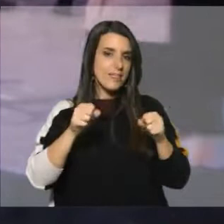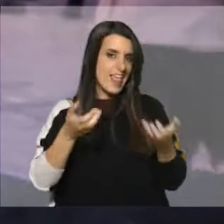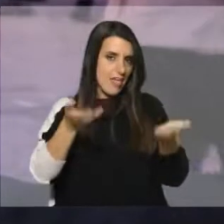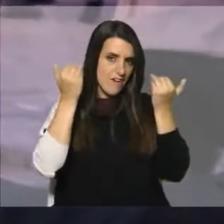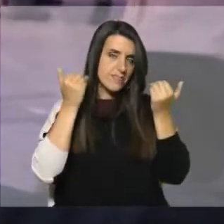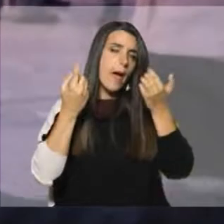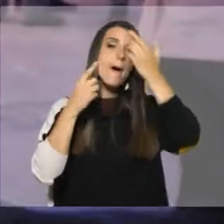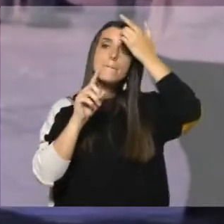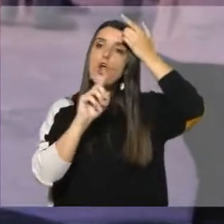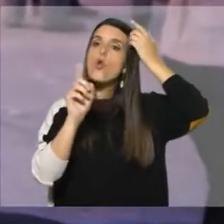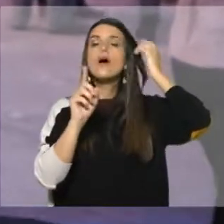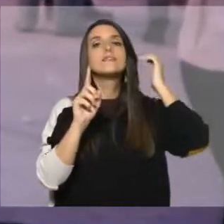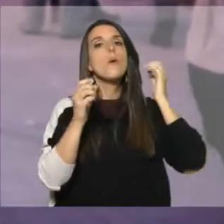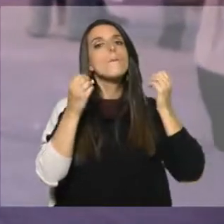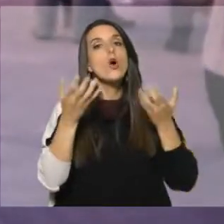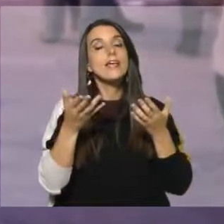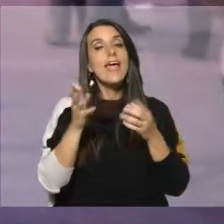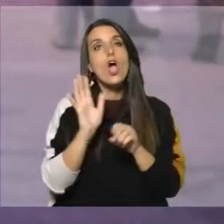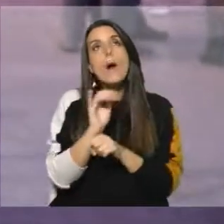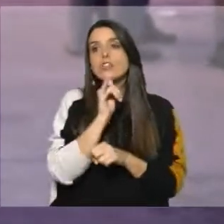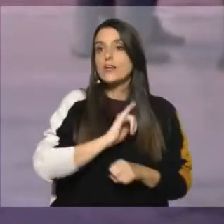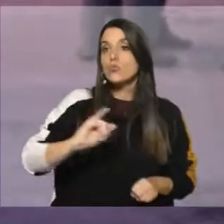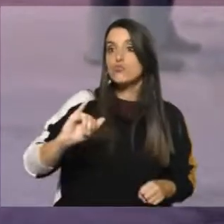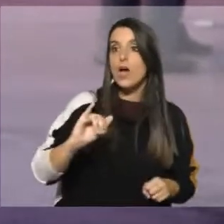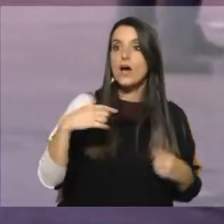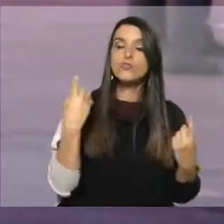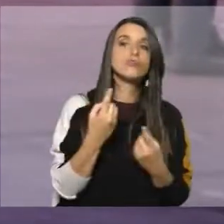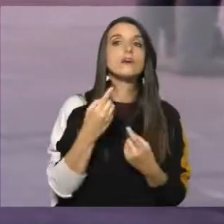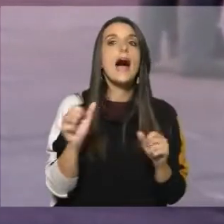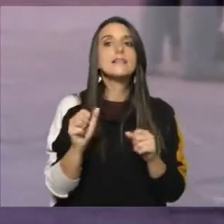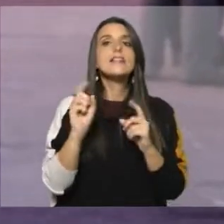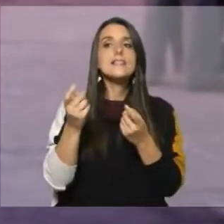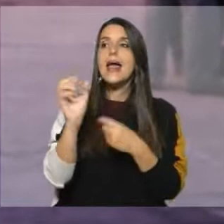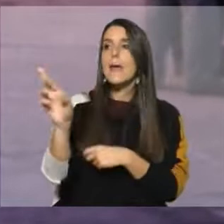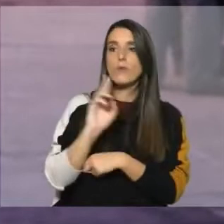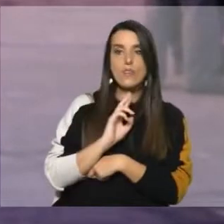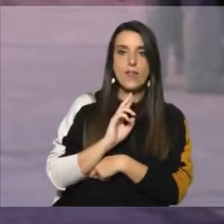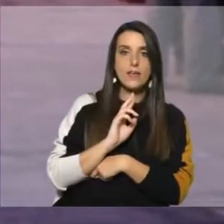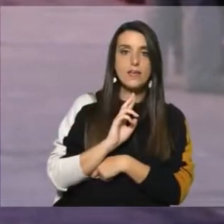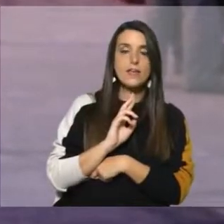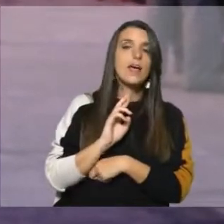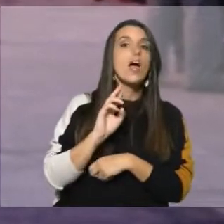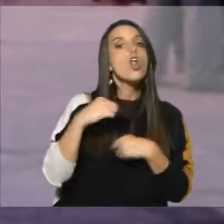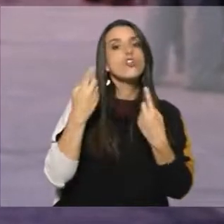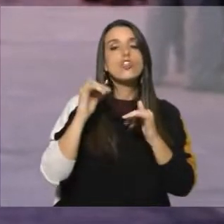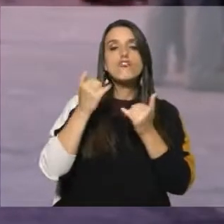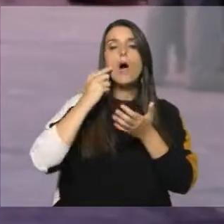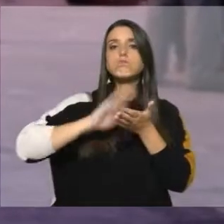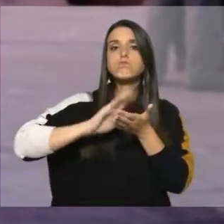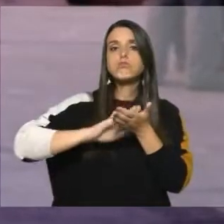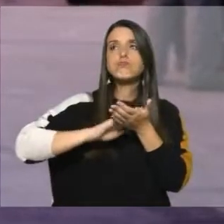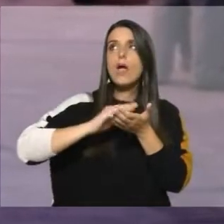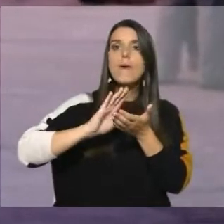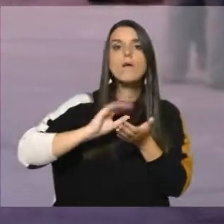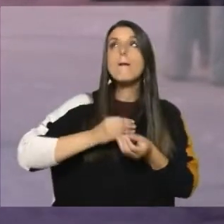una detención para el recurso en sí porque el recurso debe ser respondido. Nosotros allí planteamos varios medios de prueba y